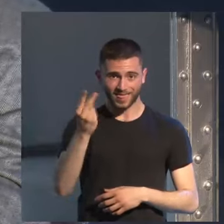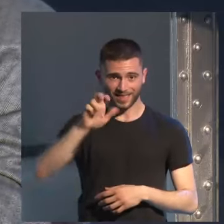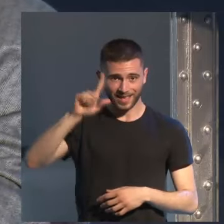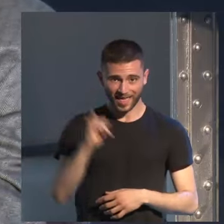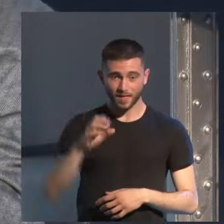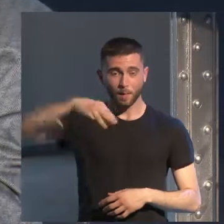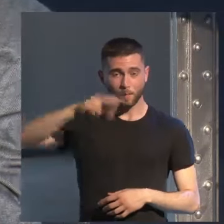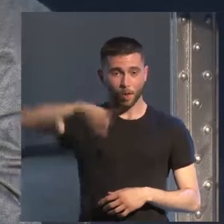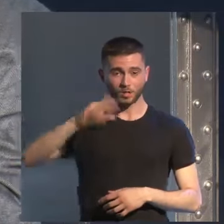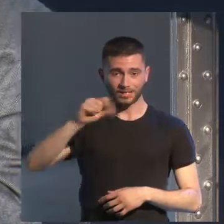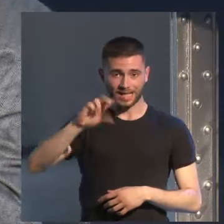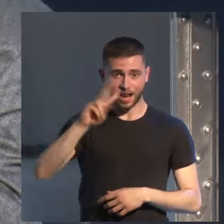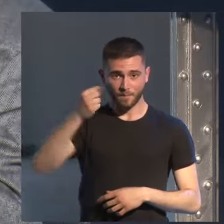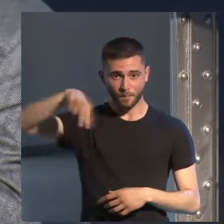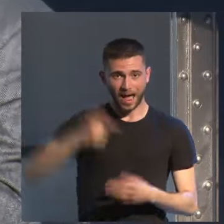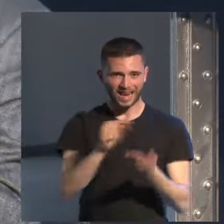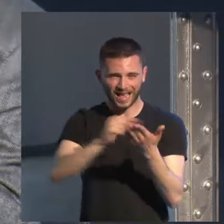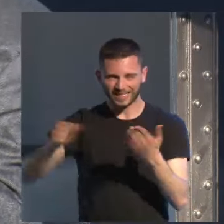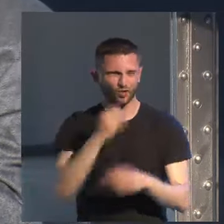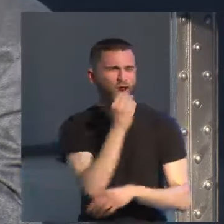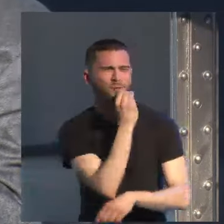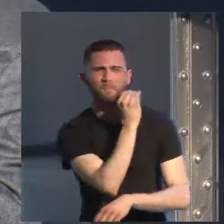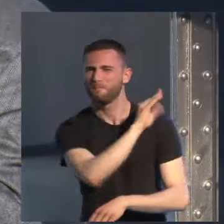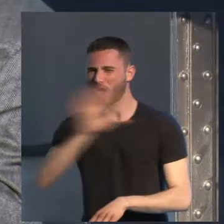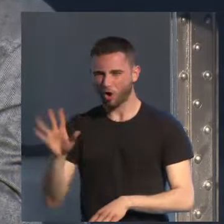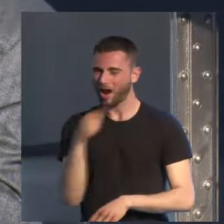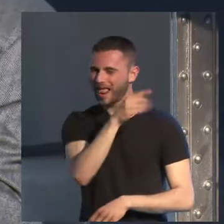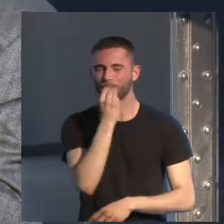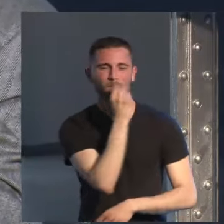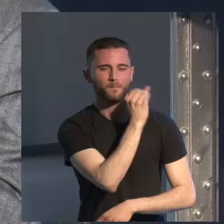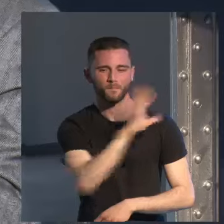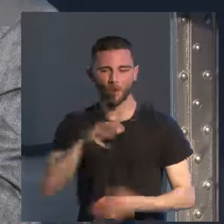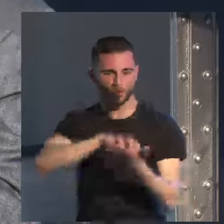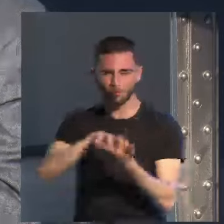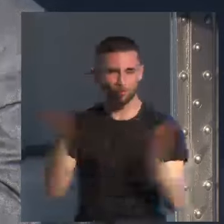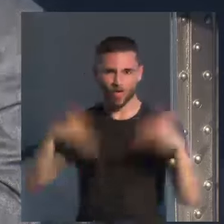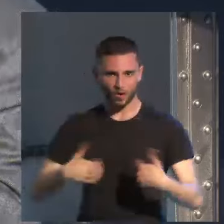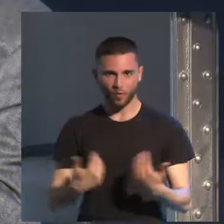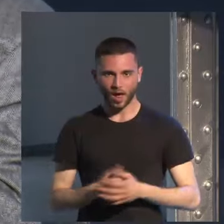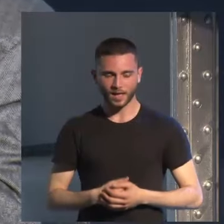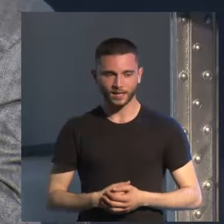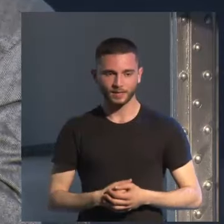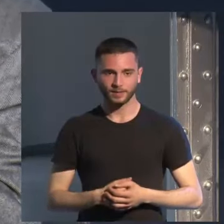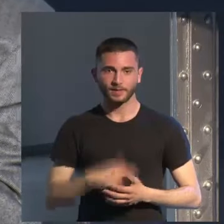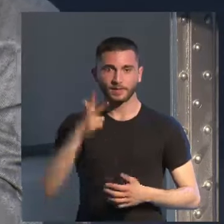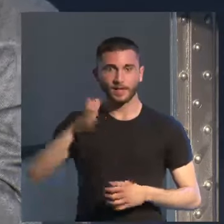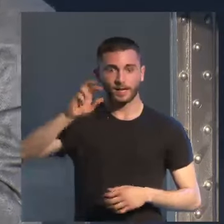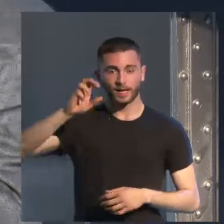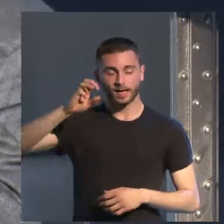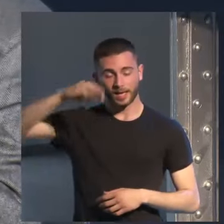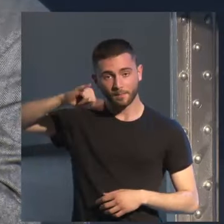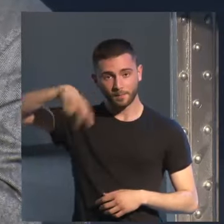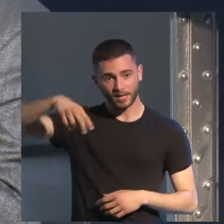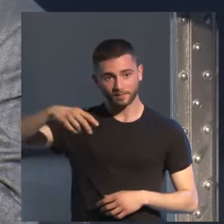los escritores nórdicos juntos. Eso no cabe duda ninguna. Hay un Henning Mankel que es un gran